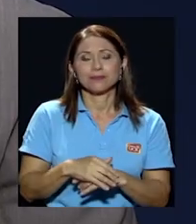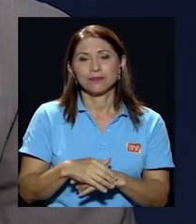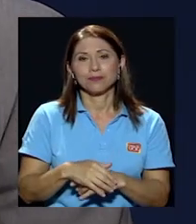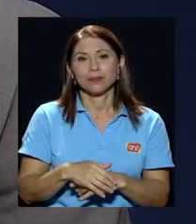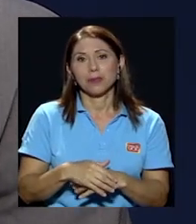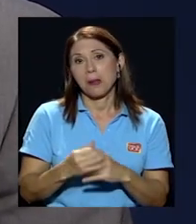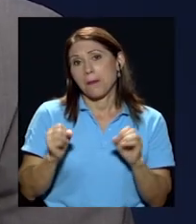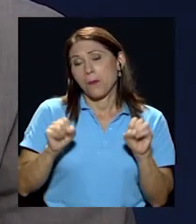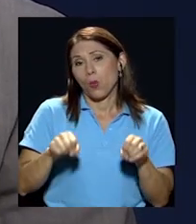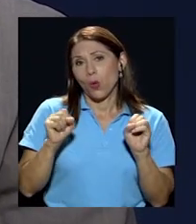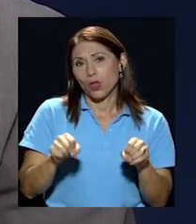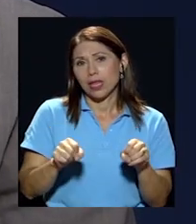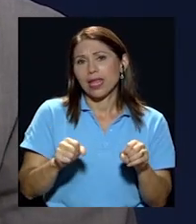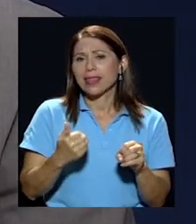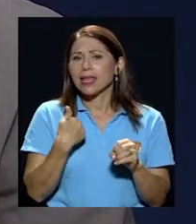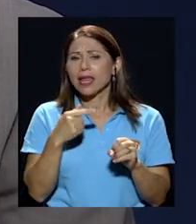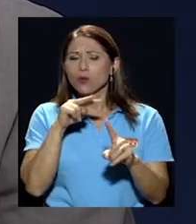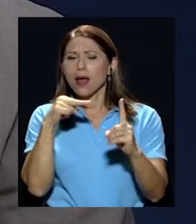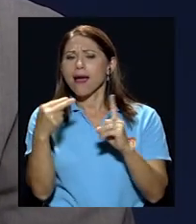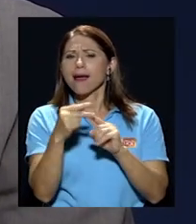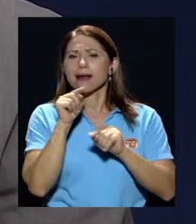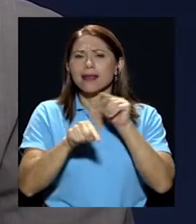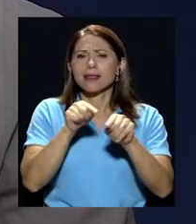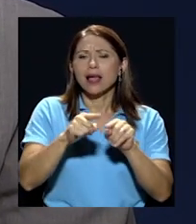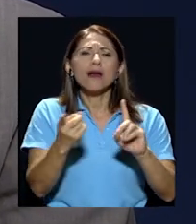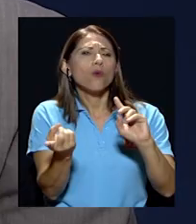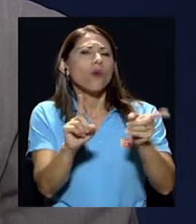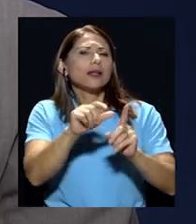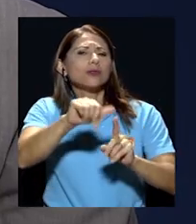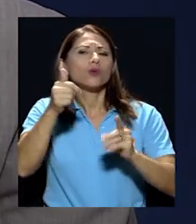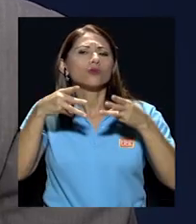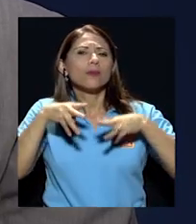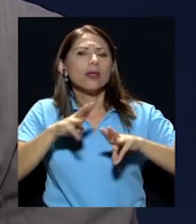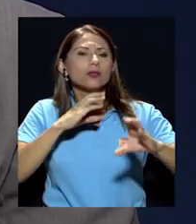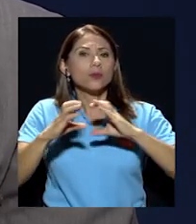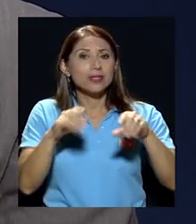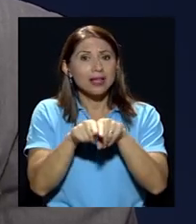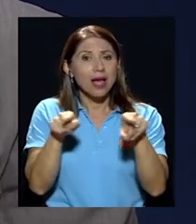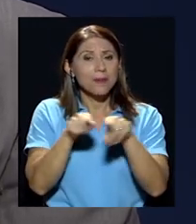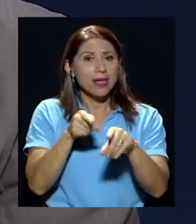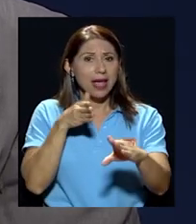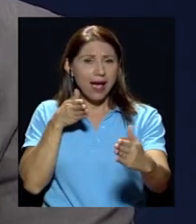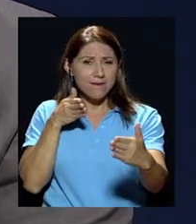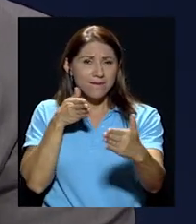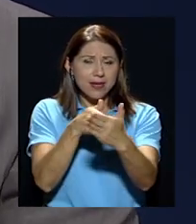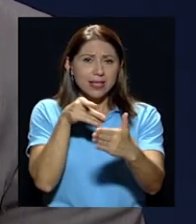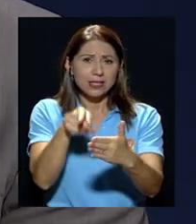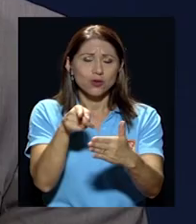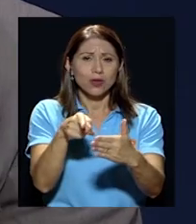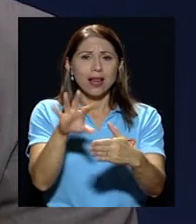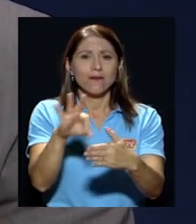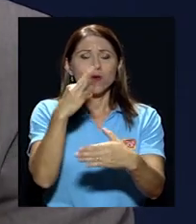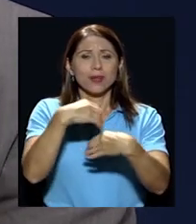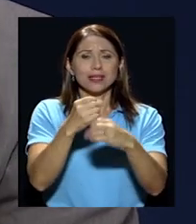podría tener una mirada crítica sobre cuáles son otros medios que también han tenido una afectación directa sobre esa forma de hacer democracia